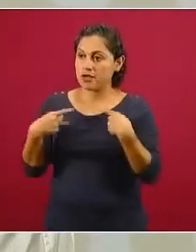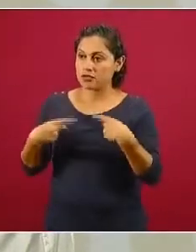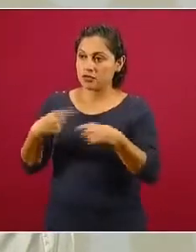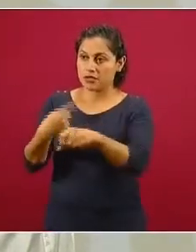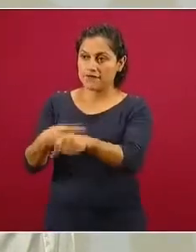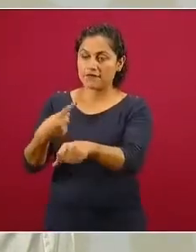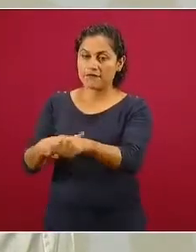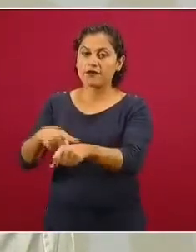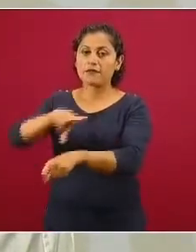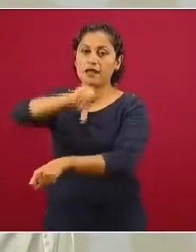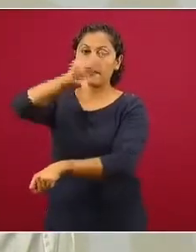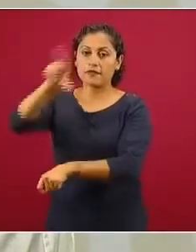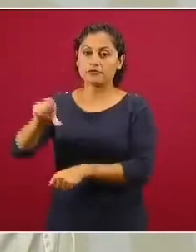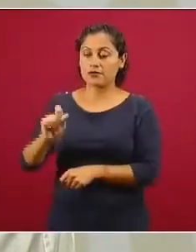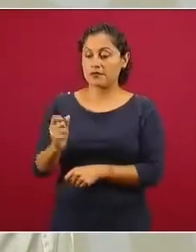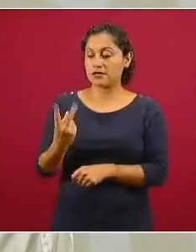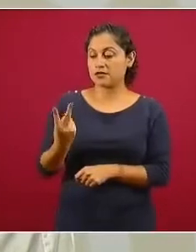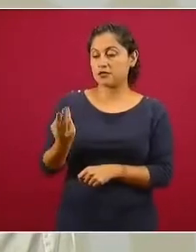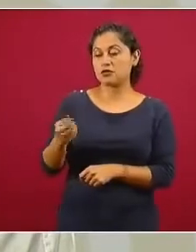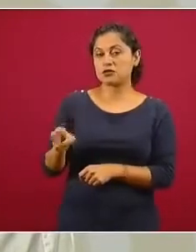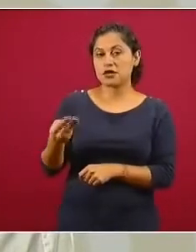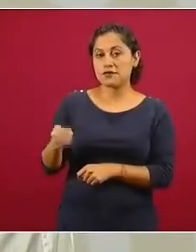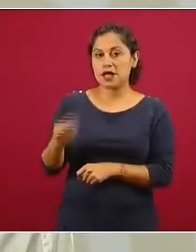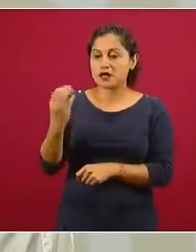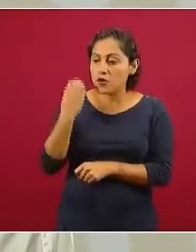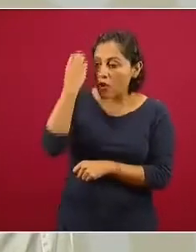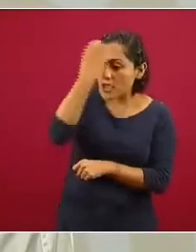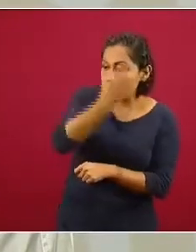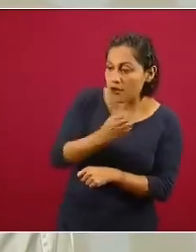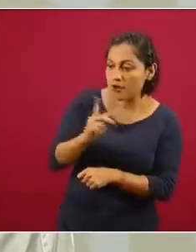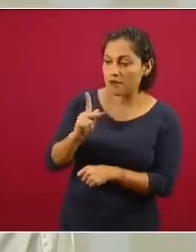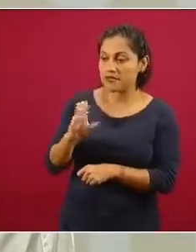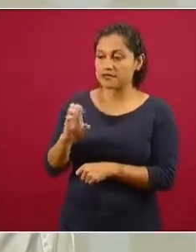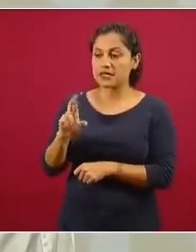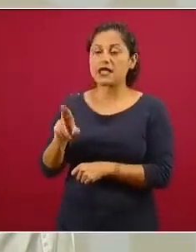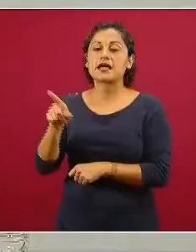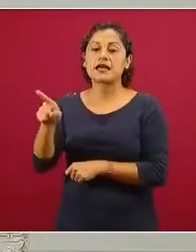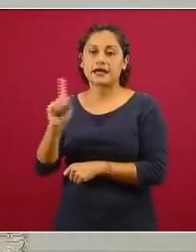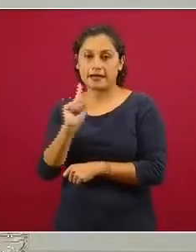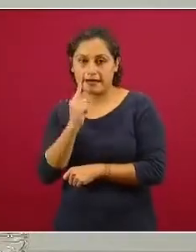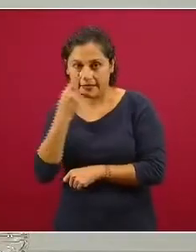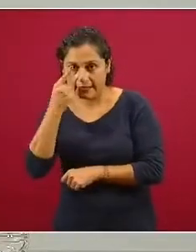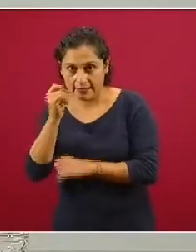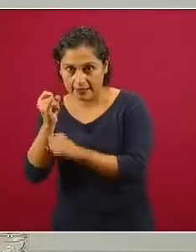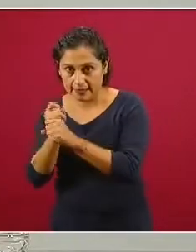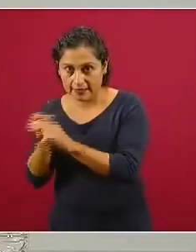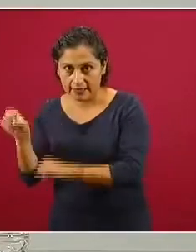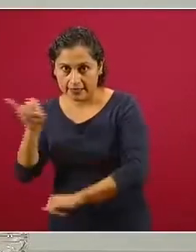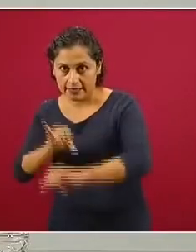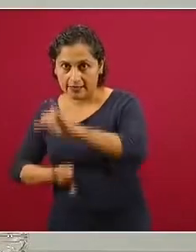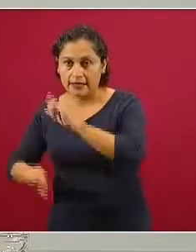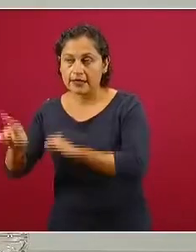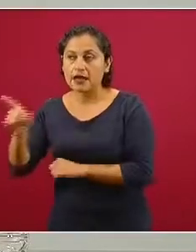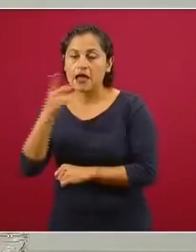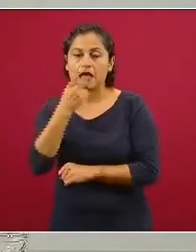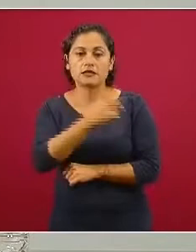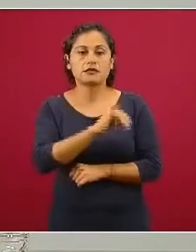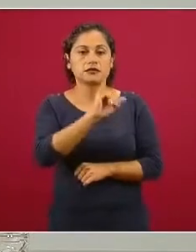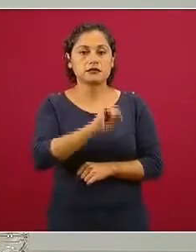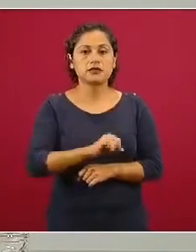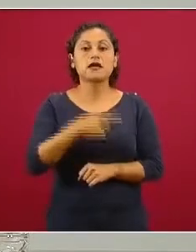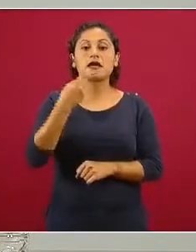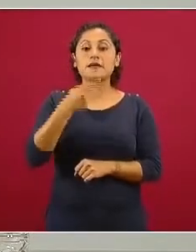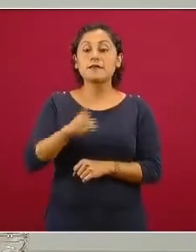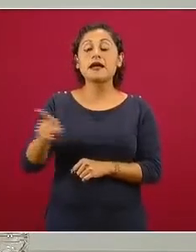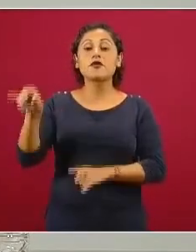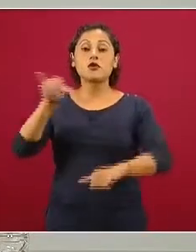PCR el 22 de mayo, que fue positiva. Ayer decíamos que se la había hecho y que no estaba confirmada por un laboratorio certificado.